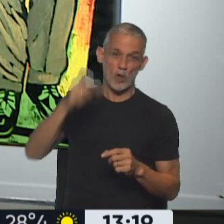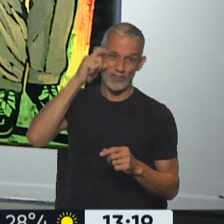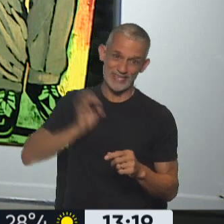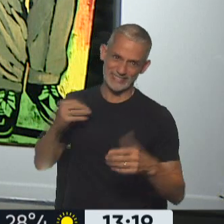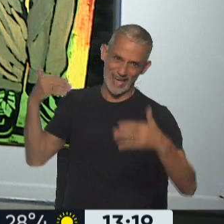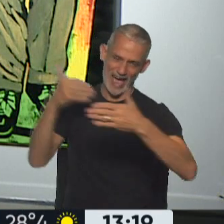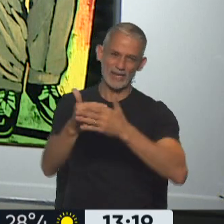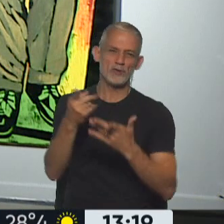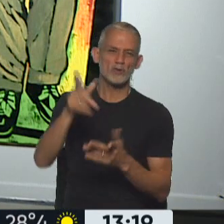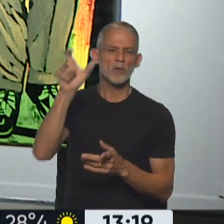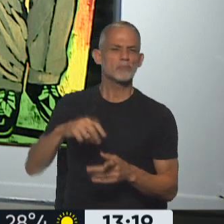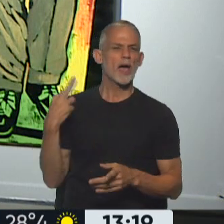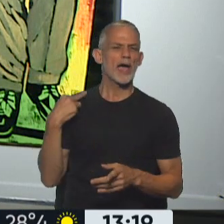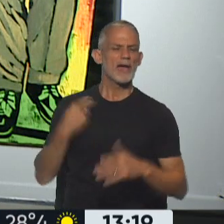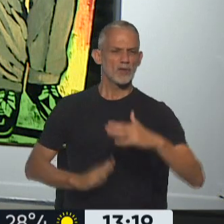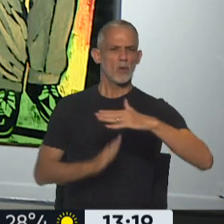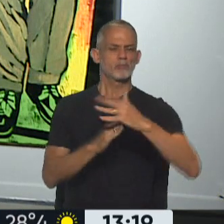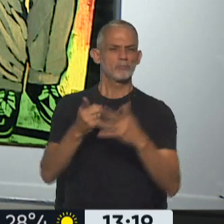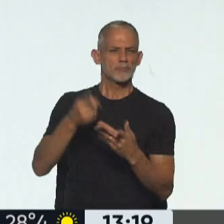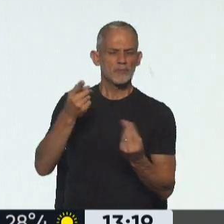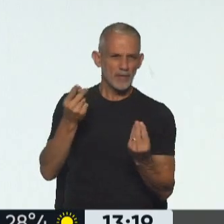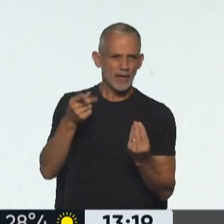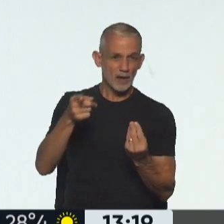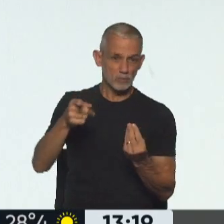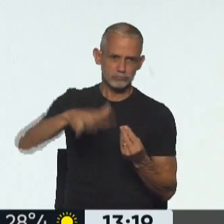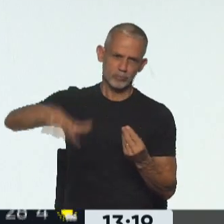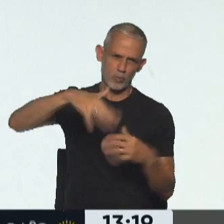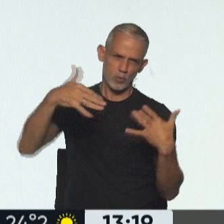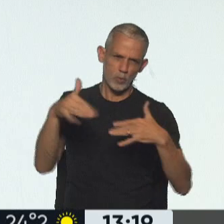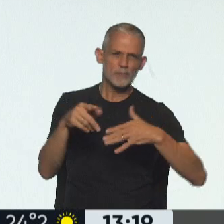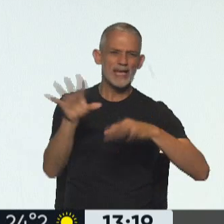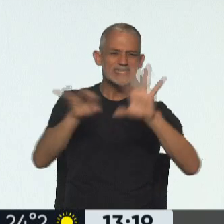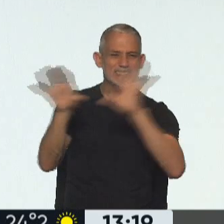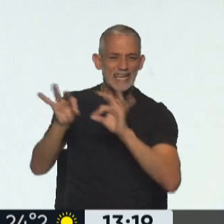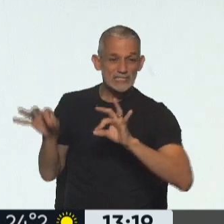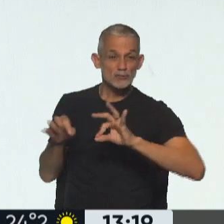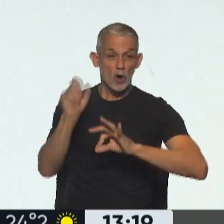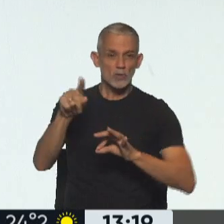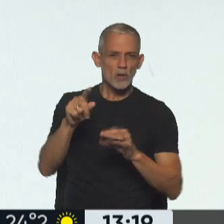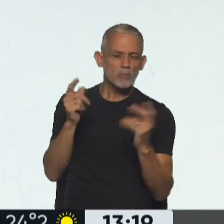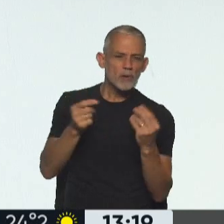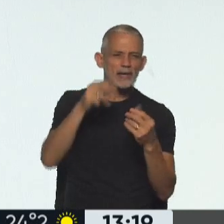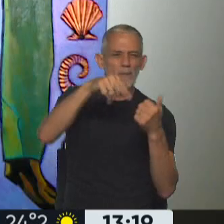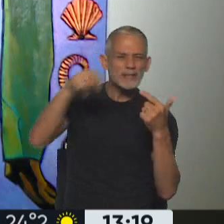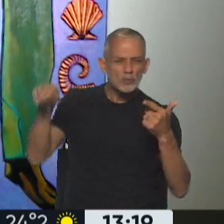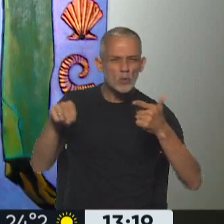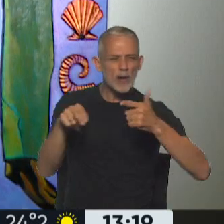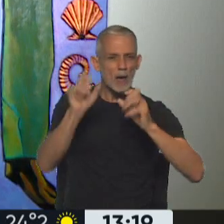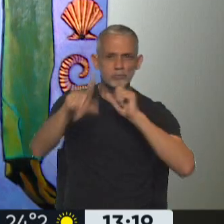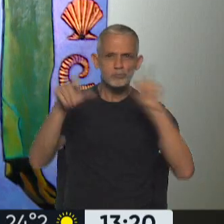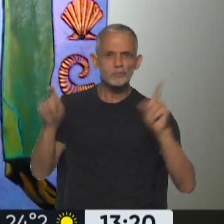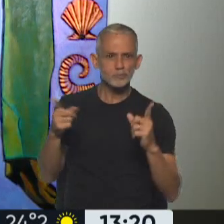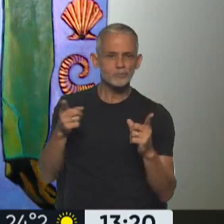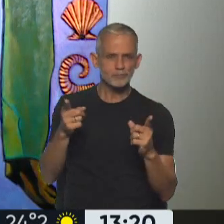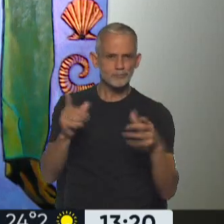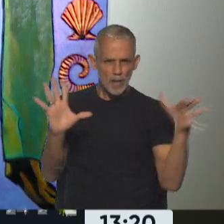fuera también en su momento jefe de arte del Expreso Imaginario, con una selección de trabajos de silopinturas donde hay mucho de